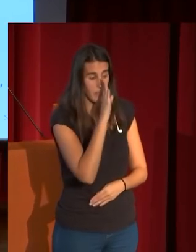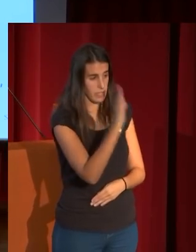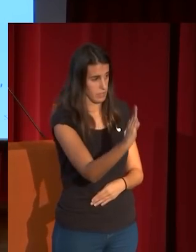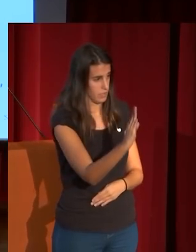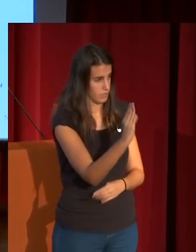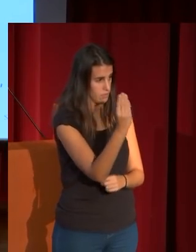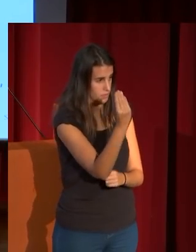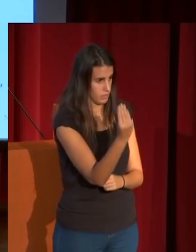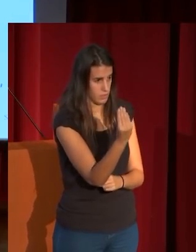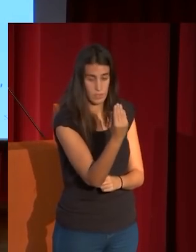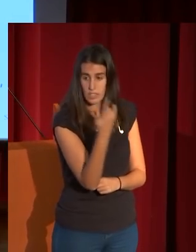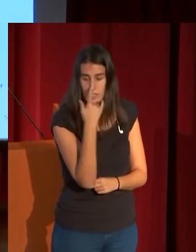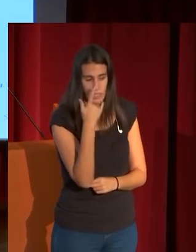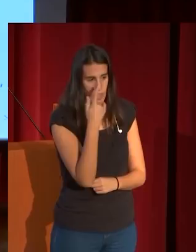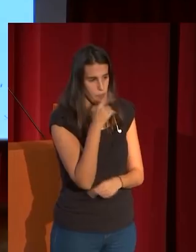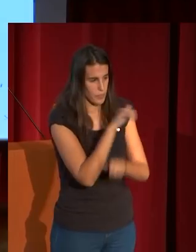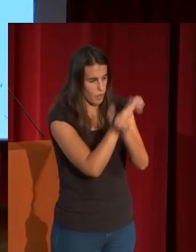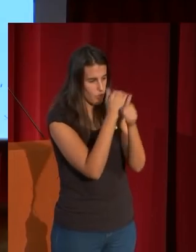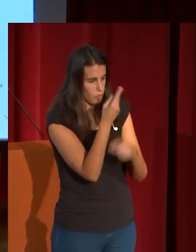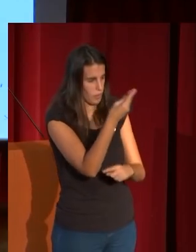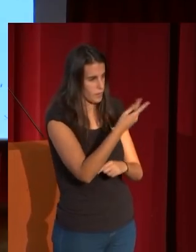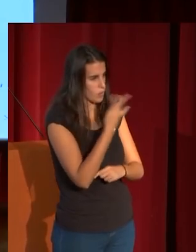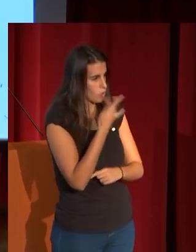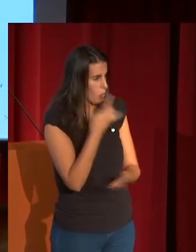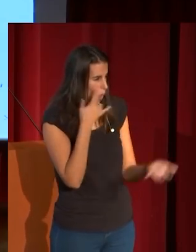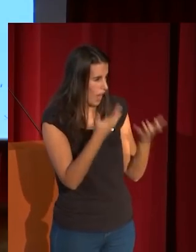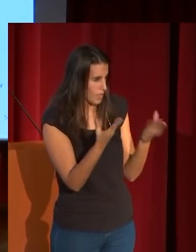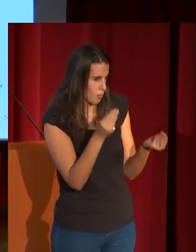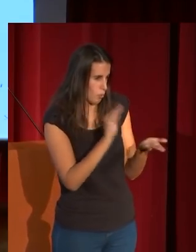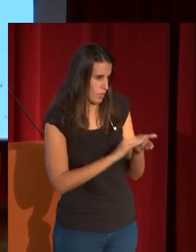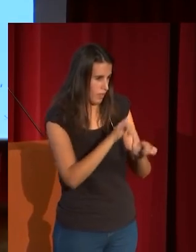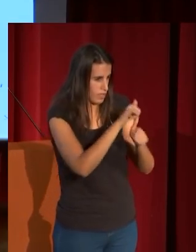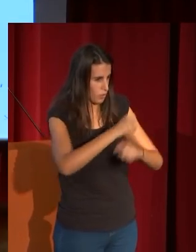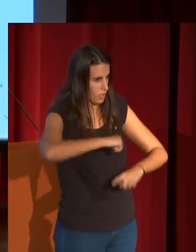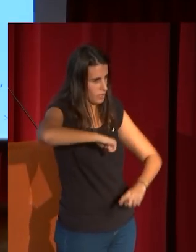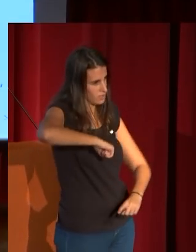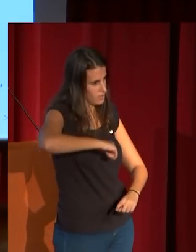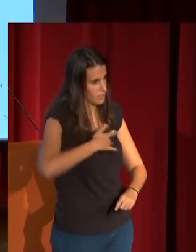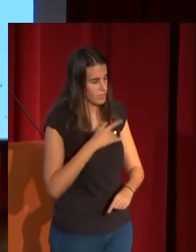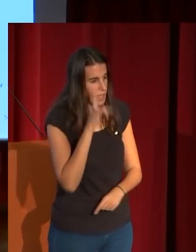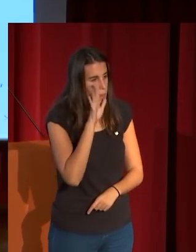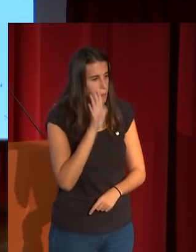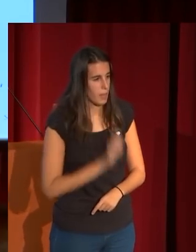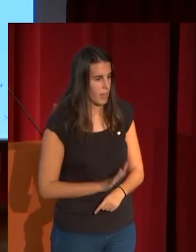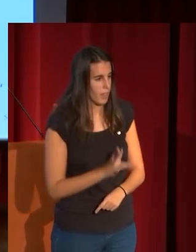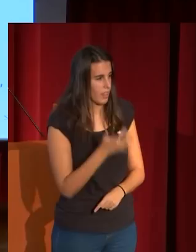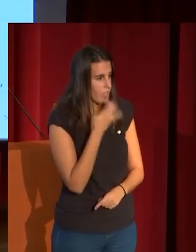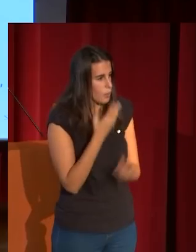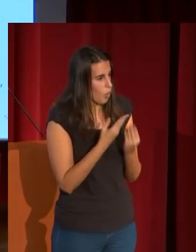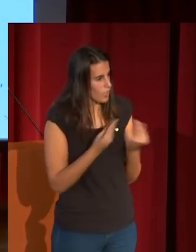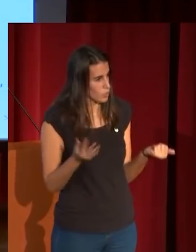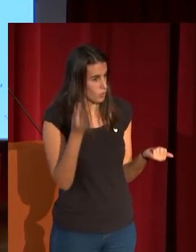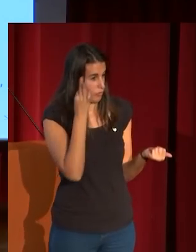postura muy de historia del arte en este caso se parece más bien a las representaciones de desnudos